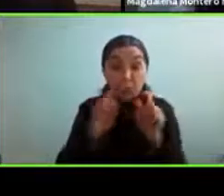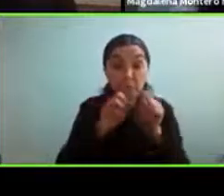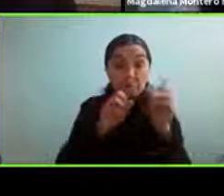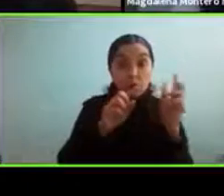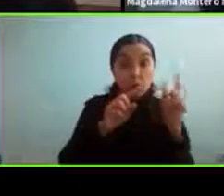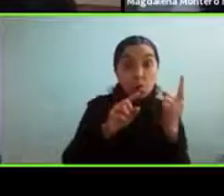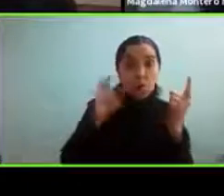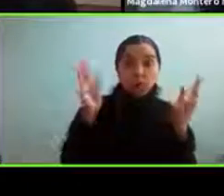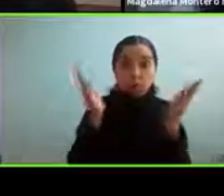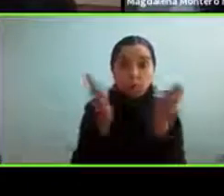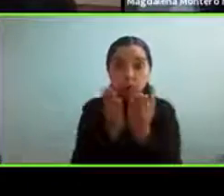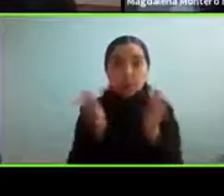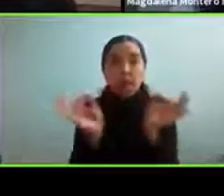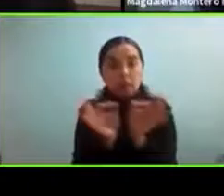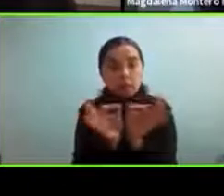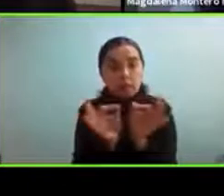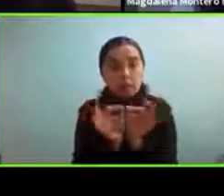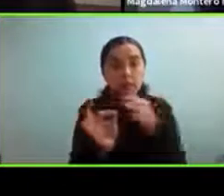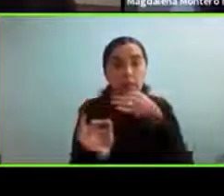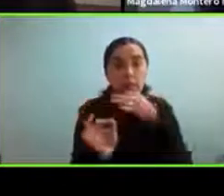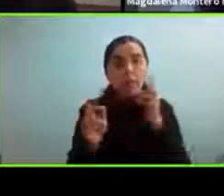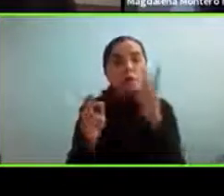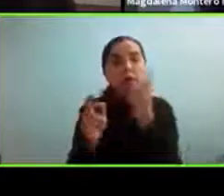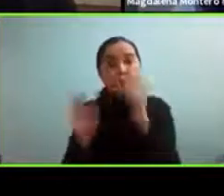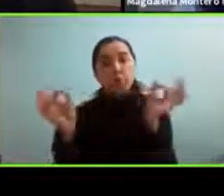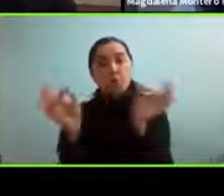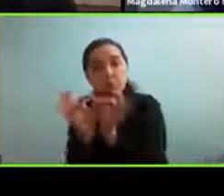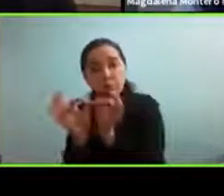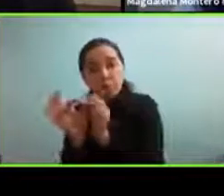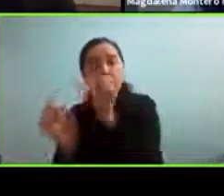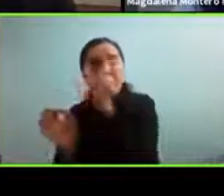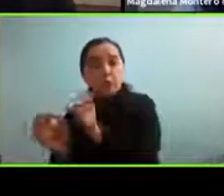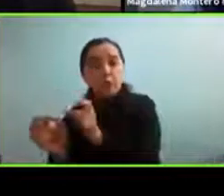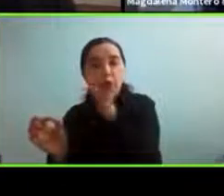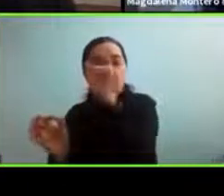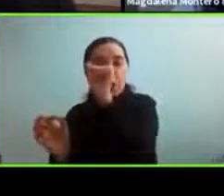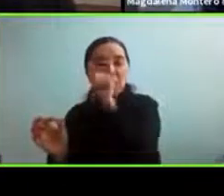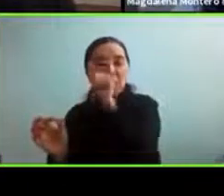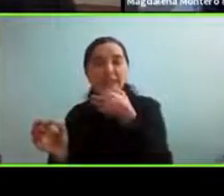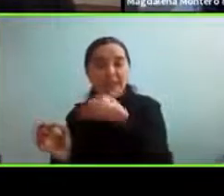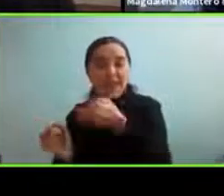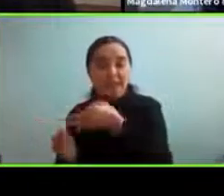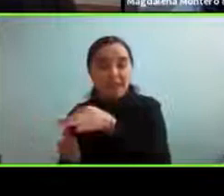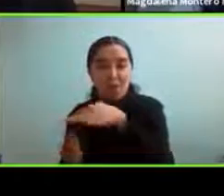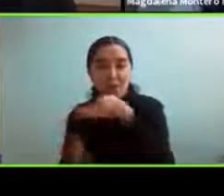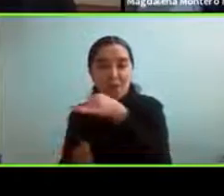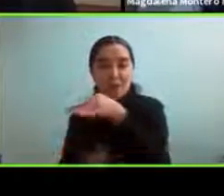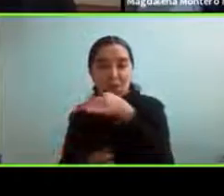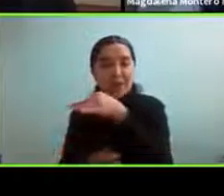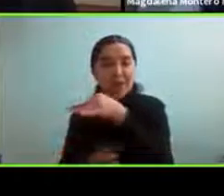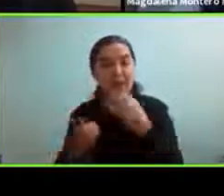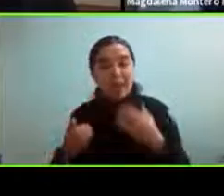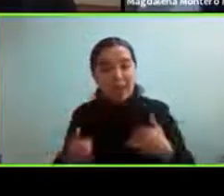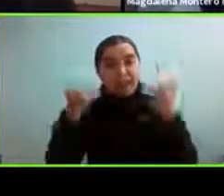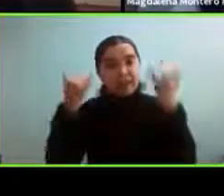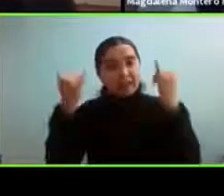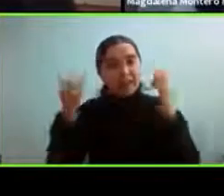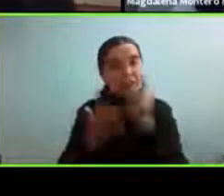contenido que explica en el capítulo hace un libro bastante típico en eso y bien bien entretenido de leer